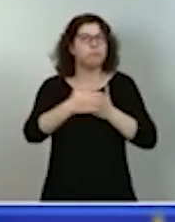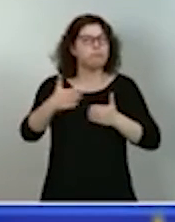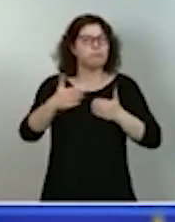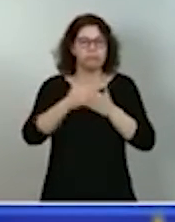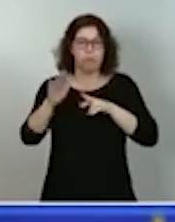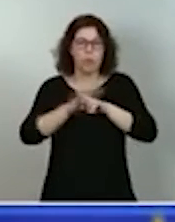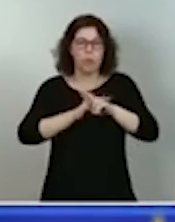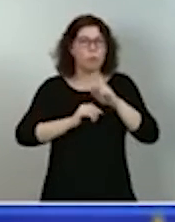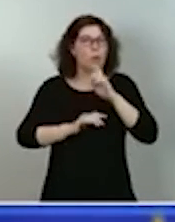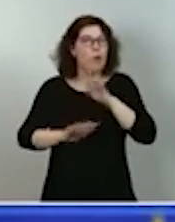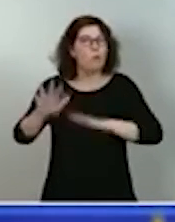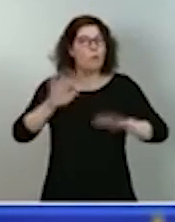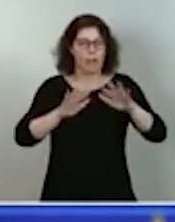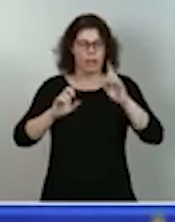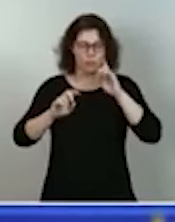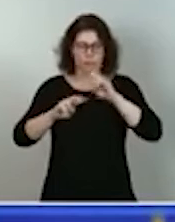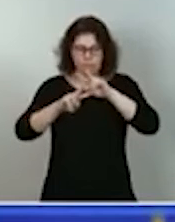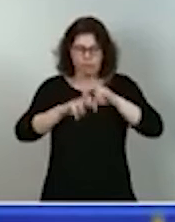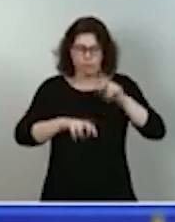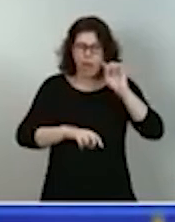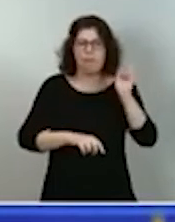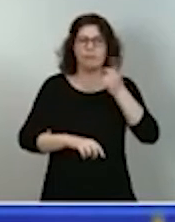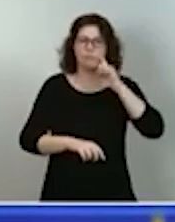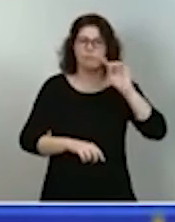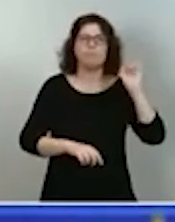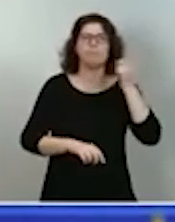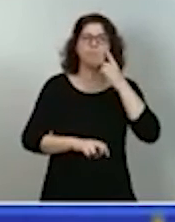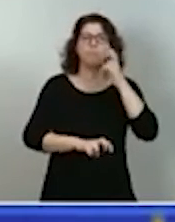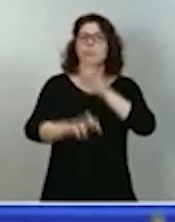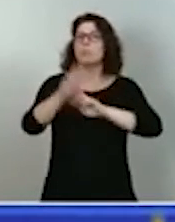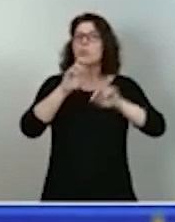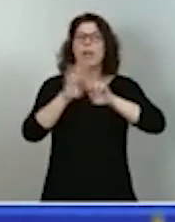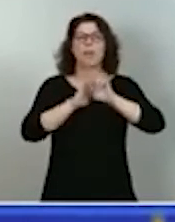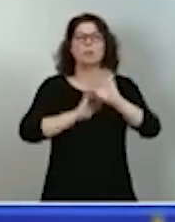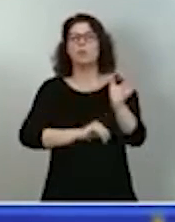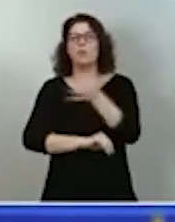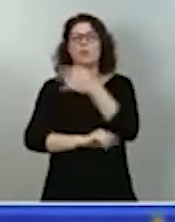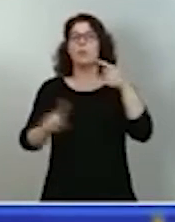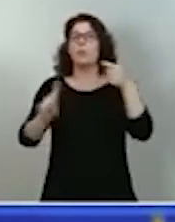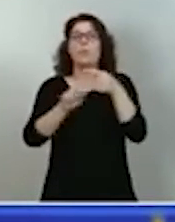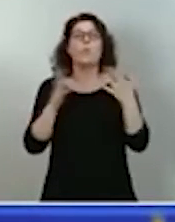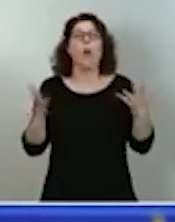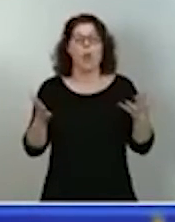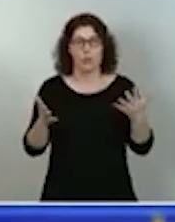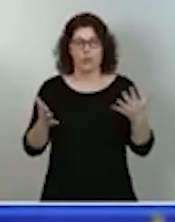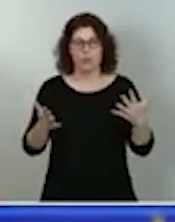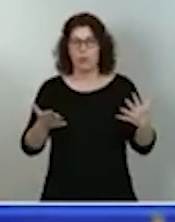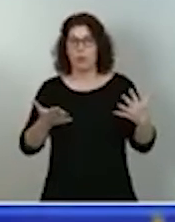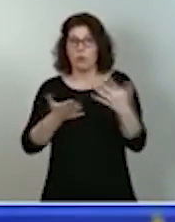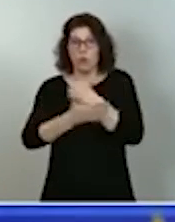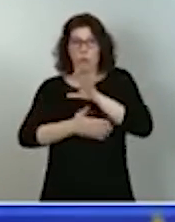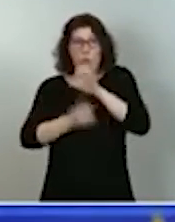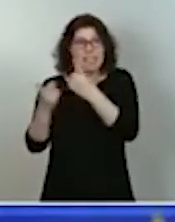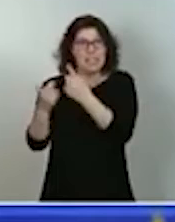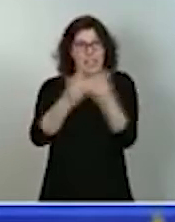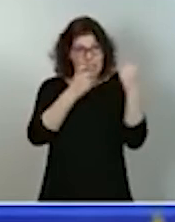vamos a poder disponer para hacer todos y cada uno de los tránsitos que nuestro país necesita en este momento.